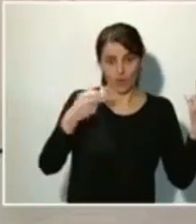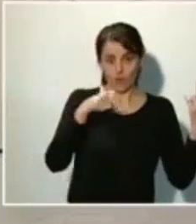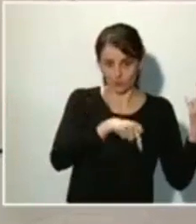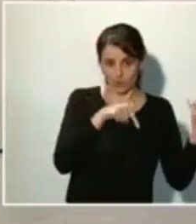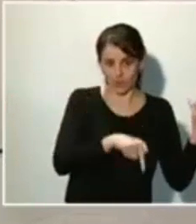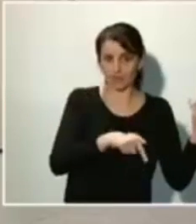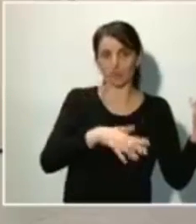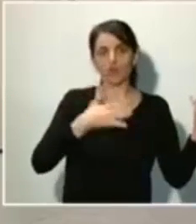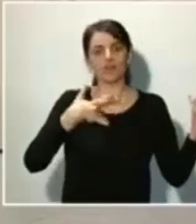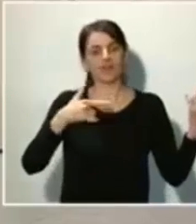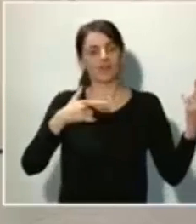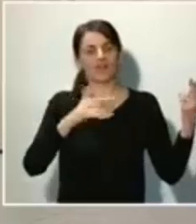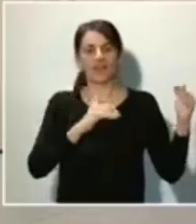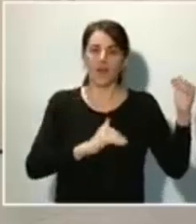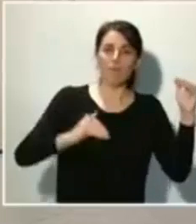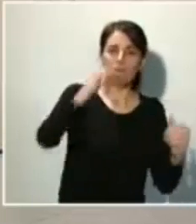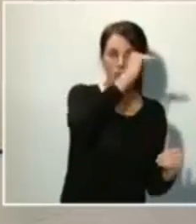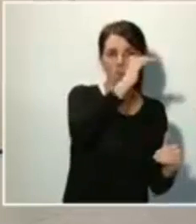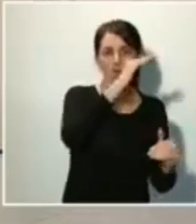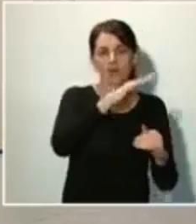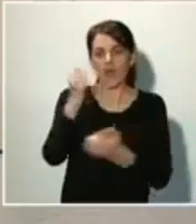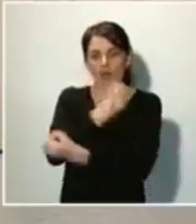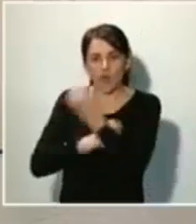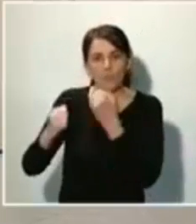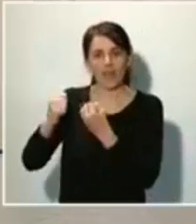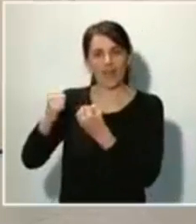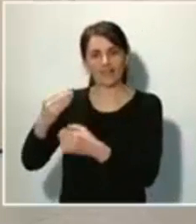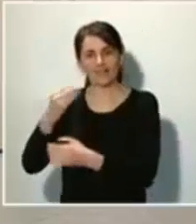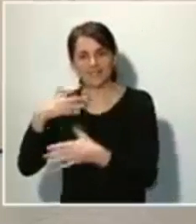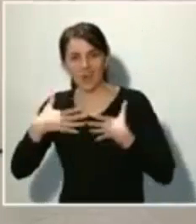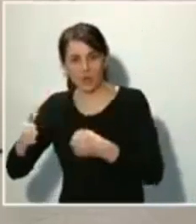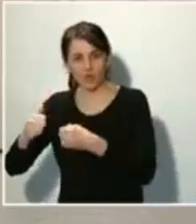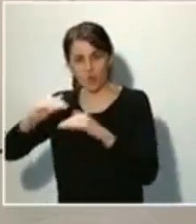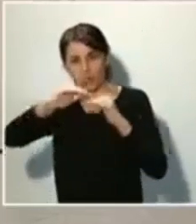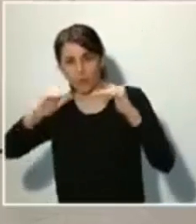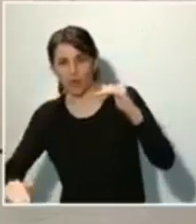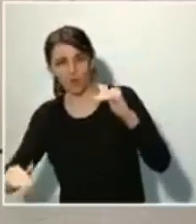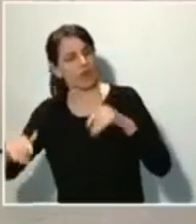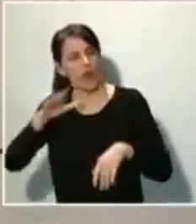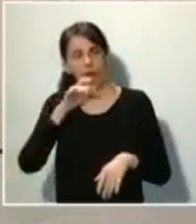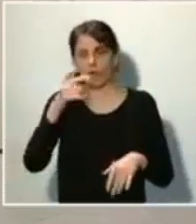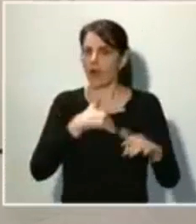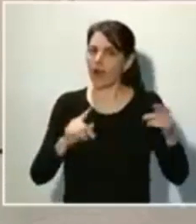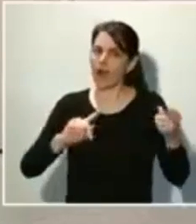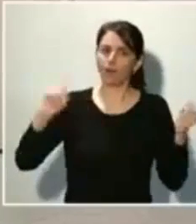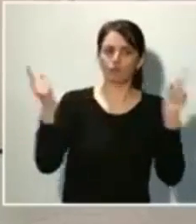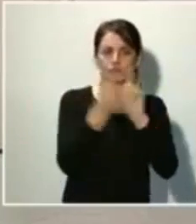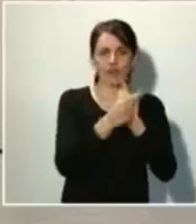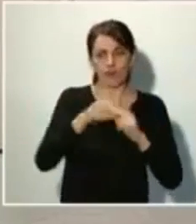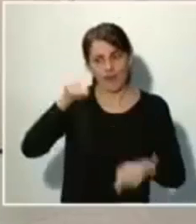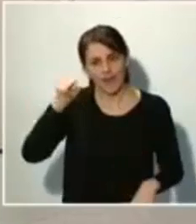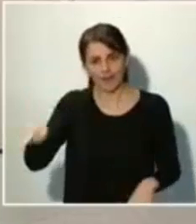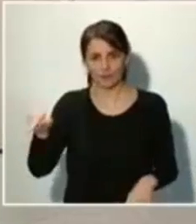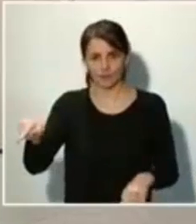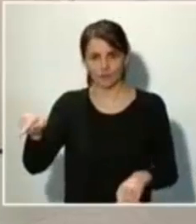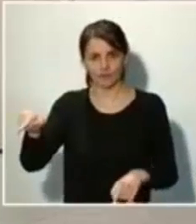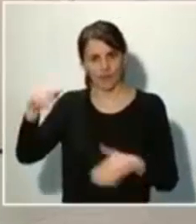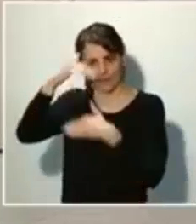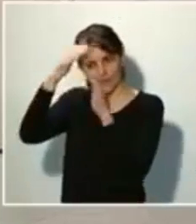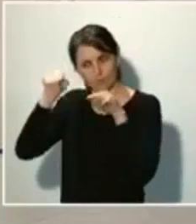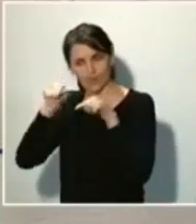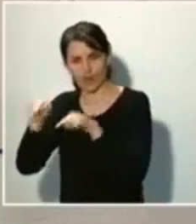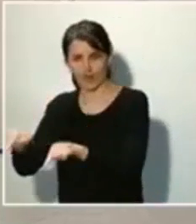o por encima de la economía de los hogares, en esta ocasión hay una apuesta por afrontar esta crisis de la manera opuesta, usando las